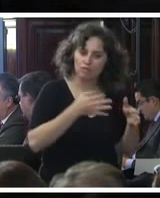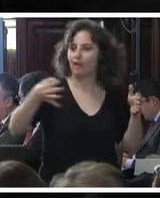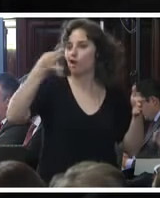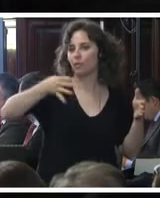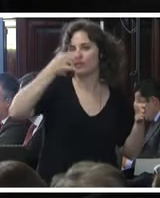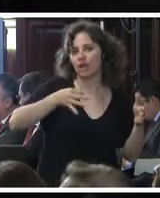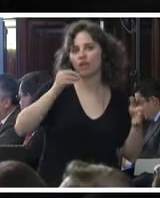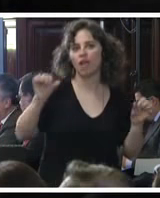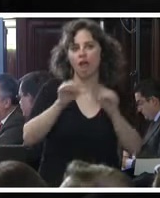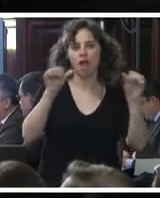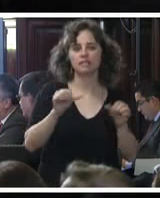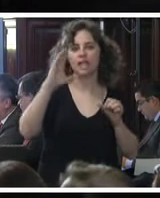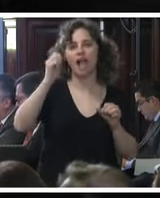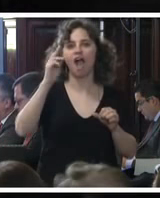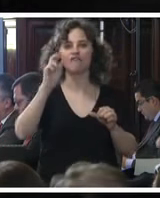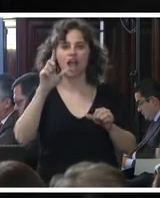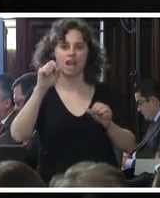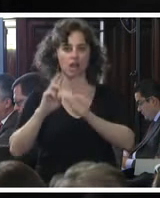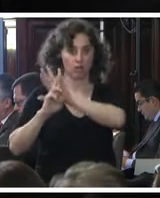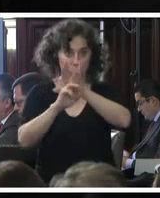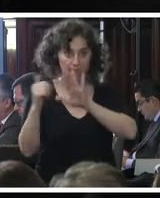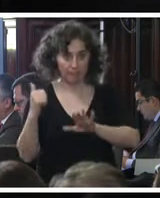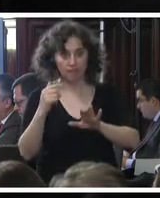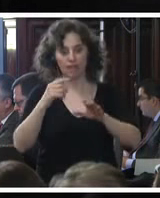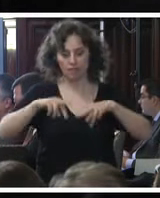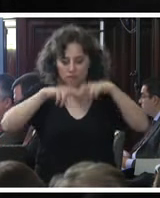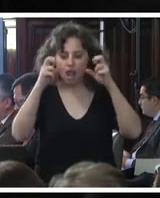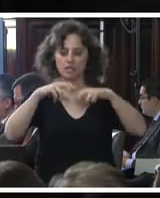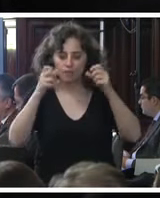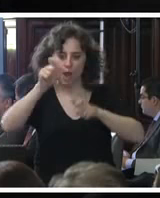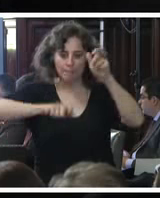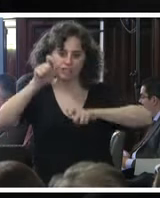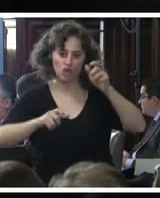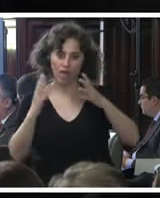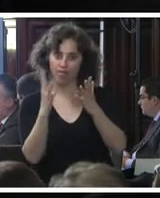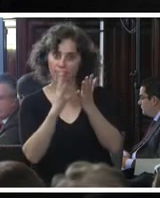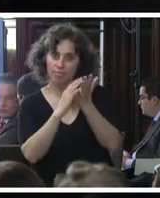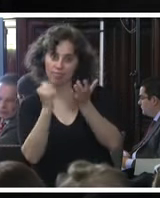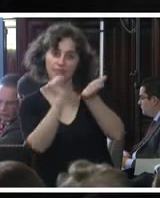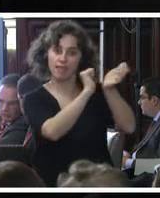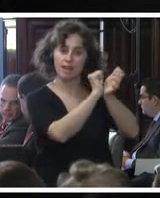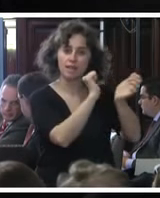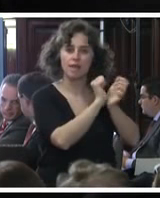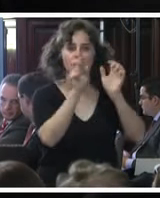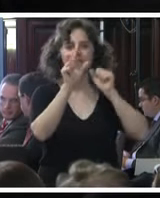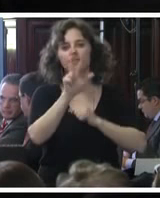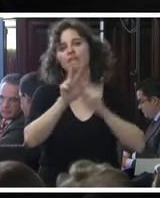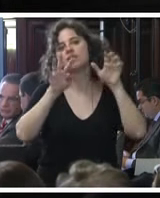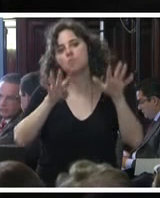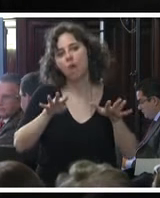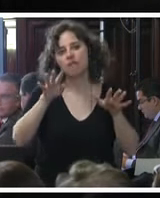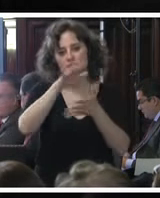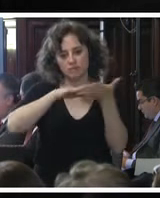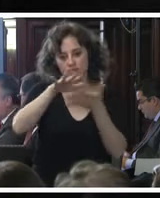hace el comisionado Cavalaro los casos que se están analizando las personas detenidas los 39 casos que tienen